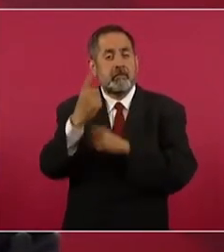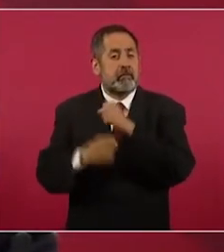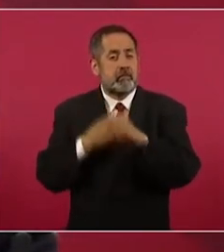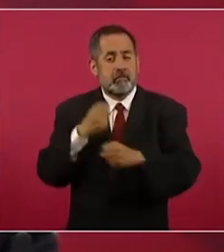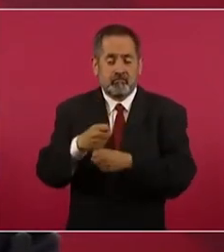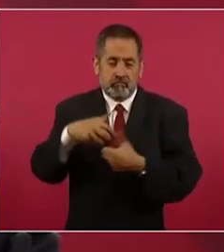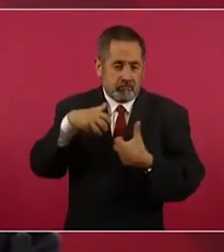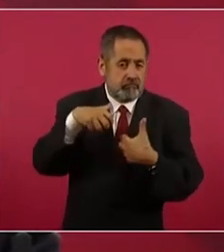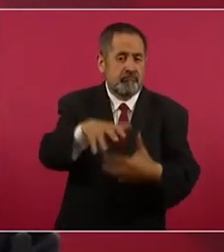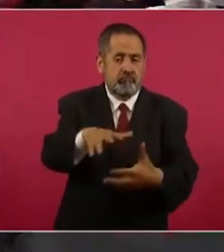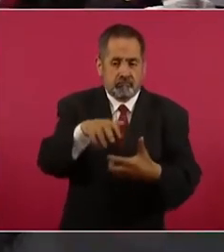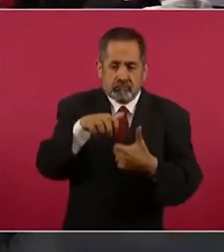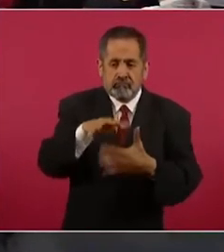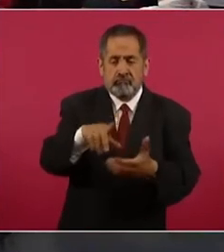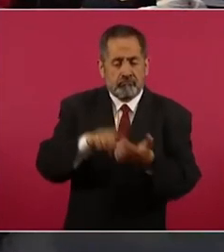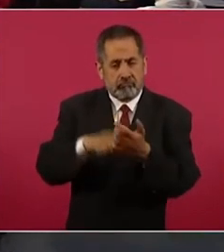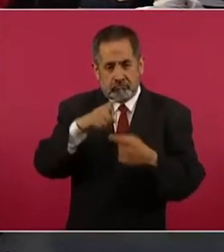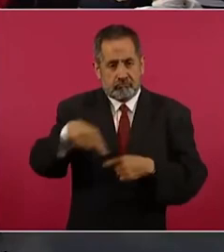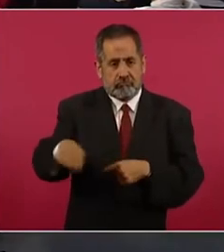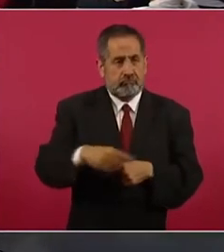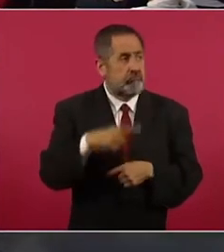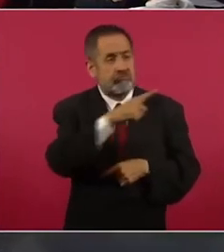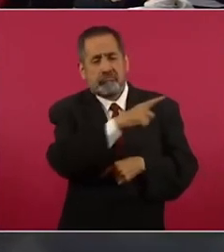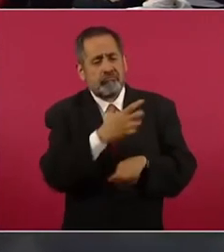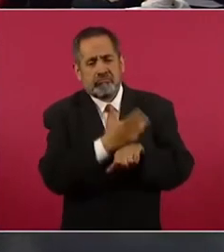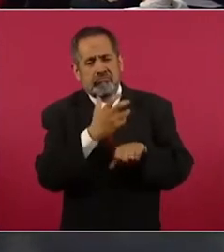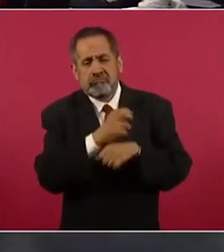reforestación, ni Estados Unidos.